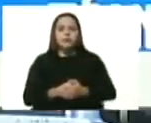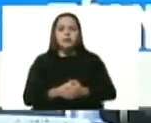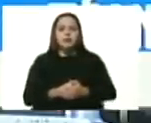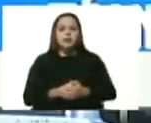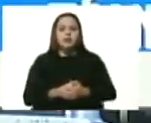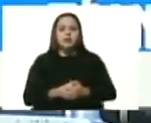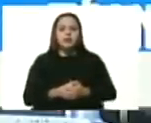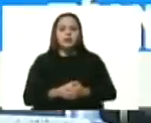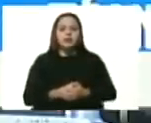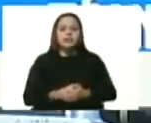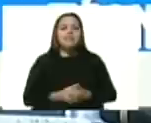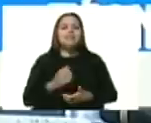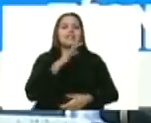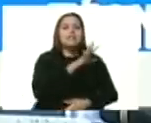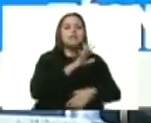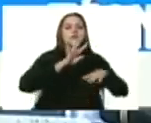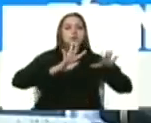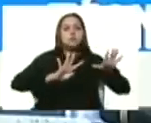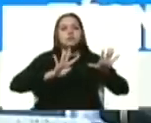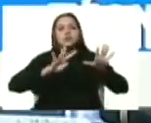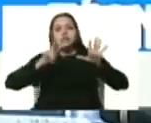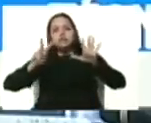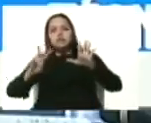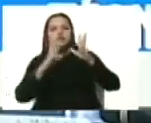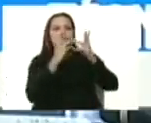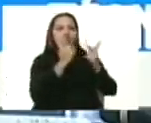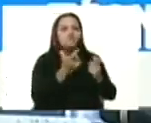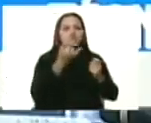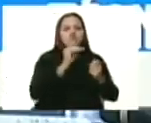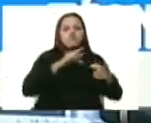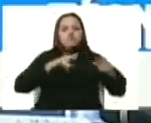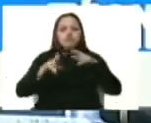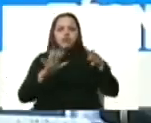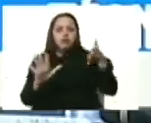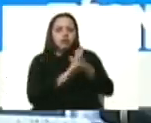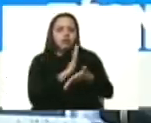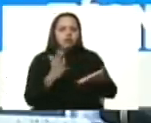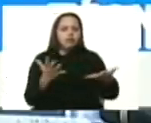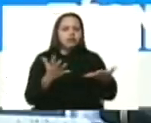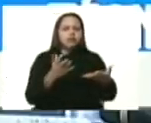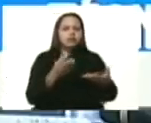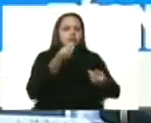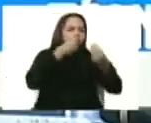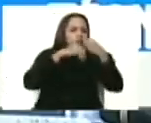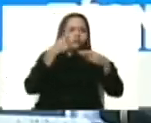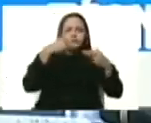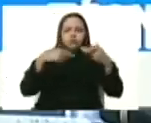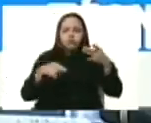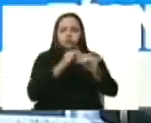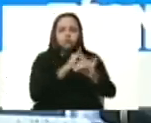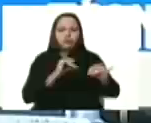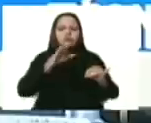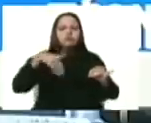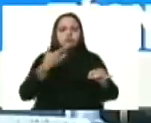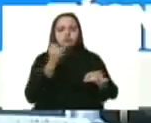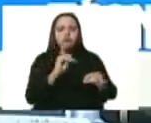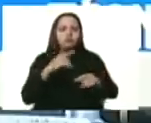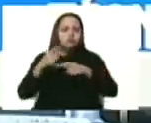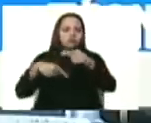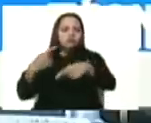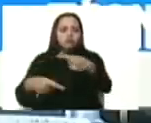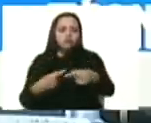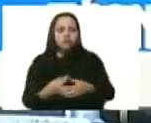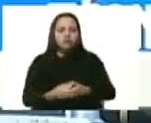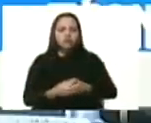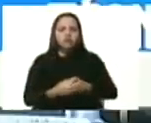códigos relacionados a productos terminados que puedan estar afectando producción